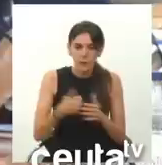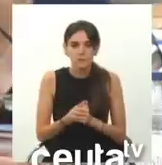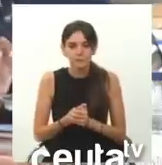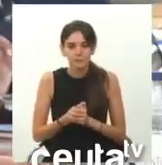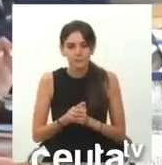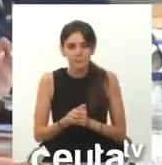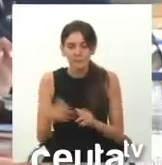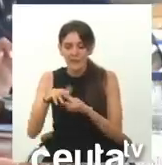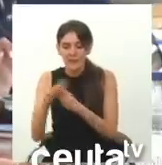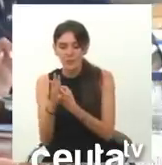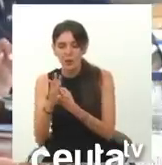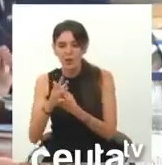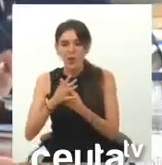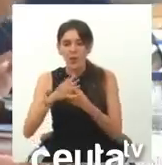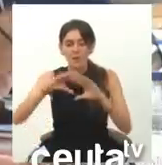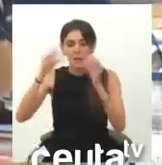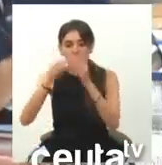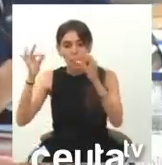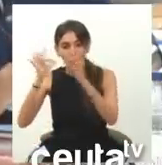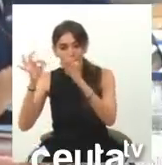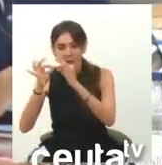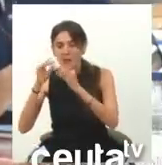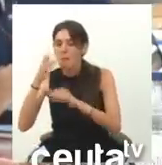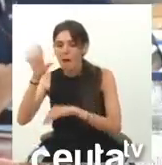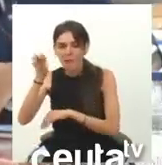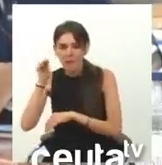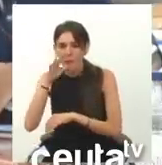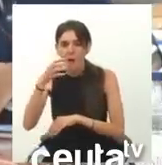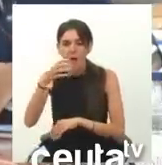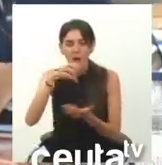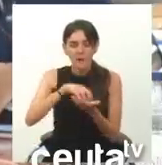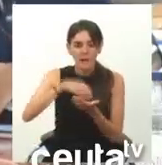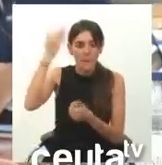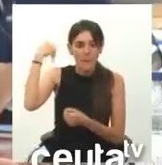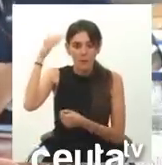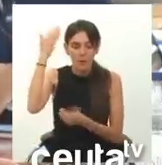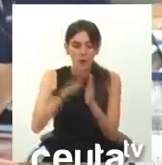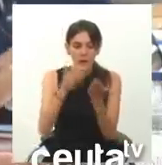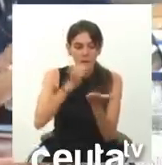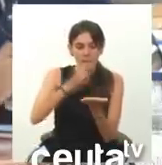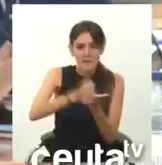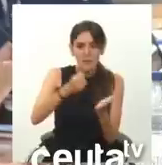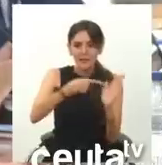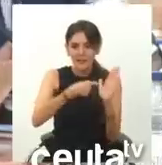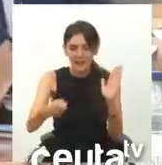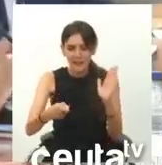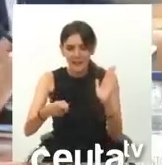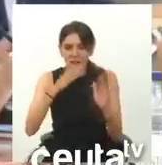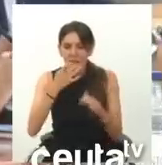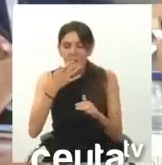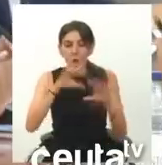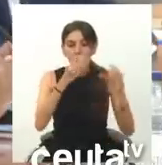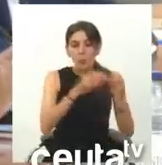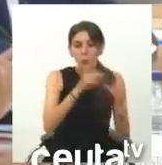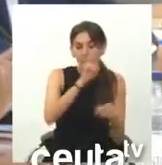En el caso de Caballas es más comprensible. Se puede mosquear el rey de Marruecos y retirarles el pasaporte. Pero en el caso del Partido Popular